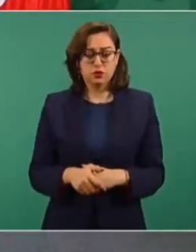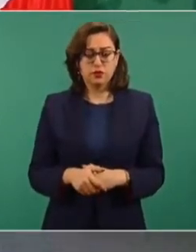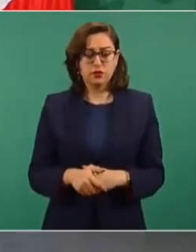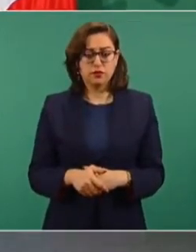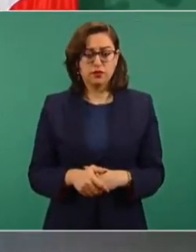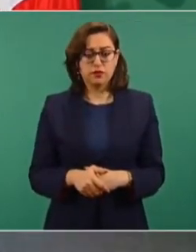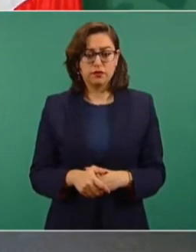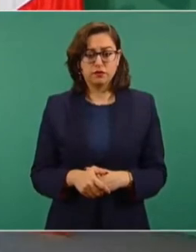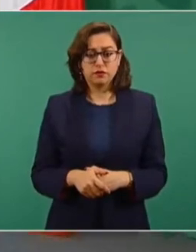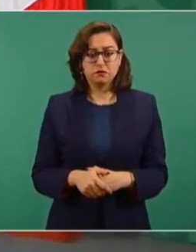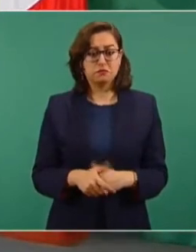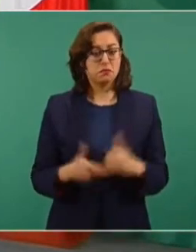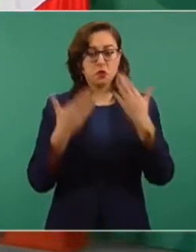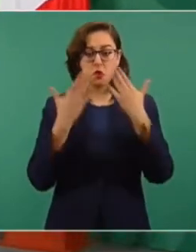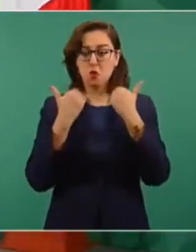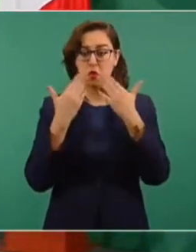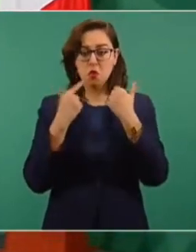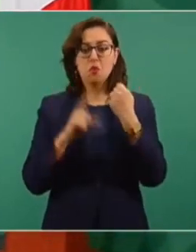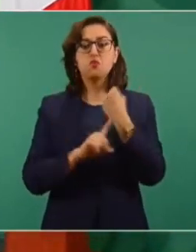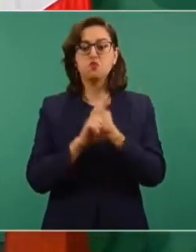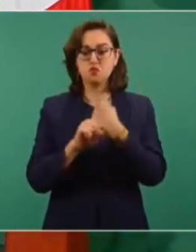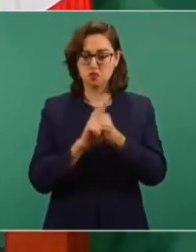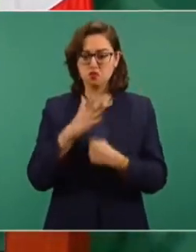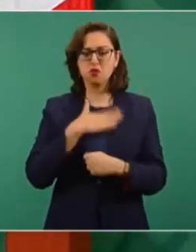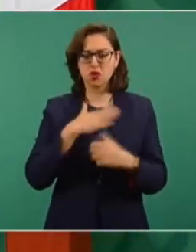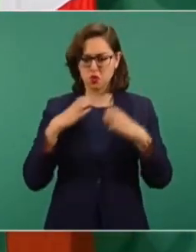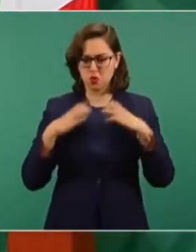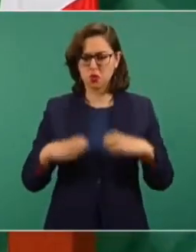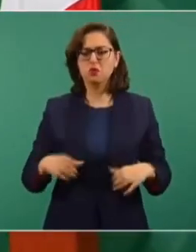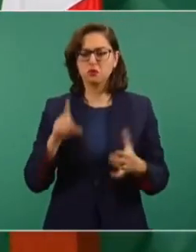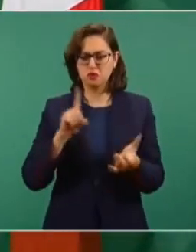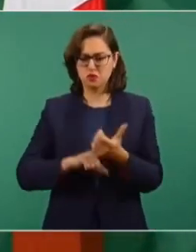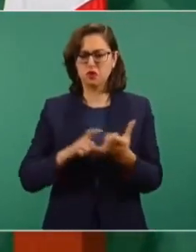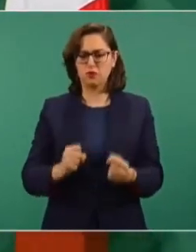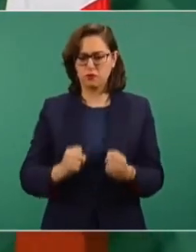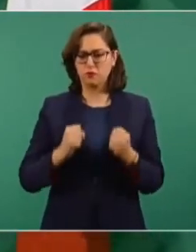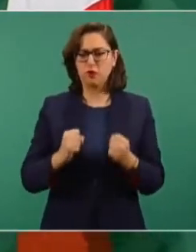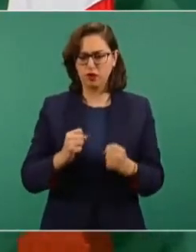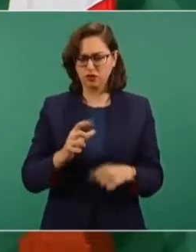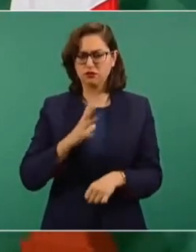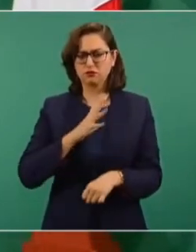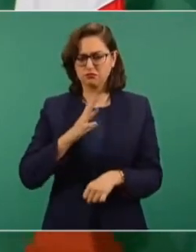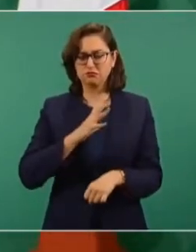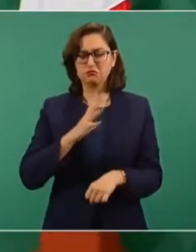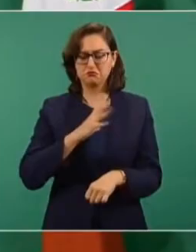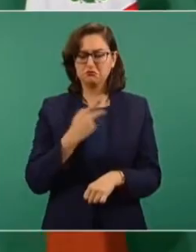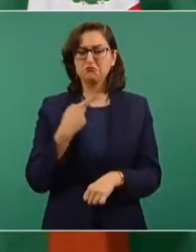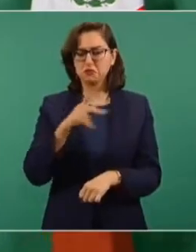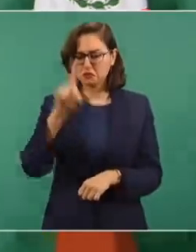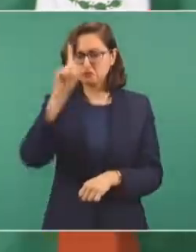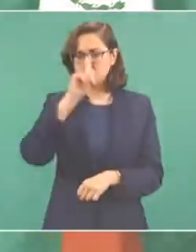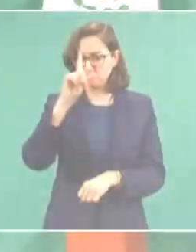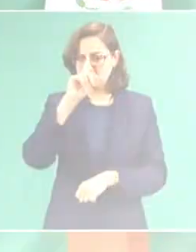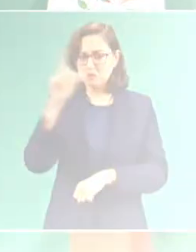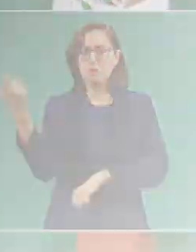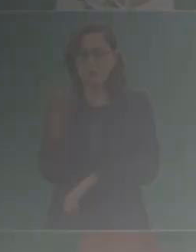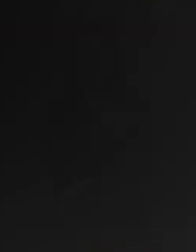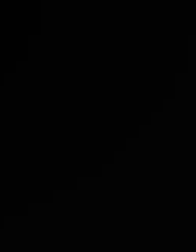No hay problema, tengo anticuerpos, pero recomiendan que sí, me debo de